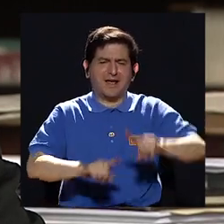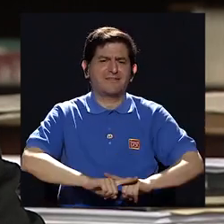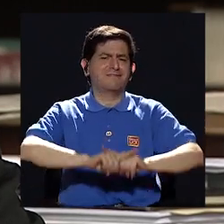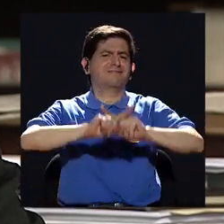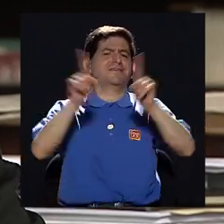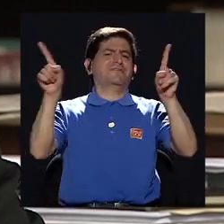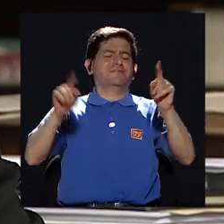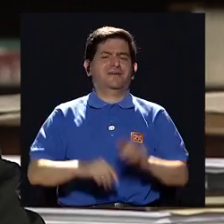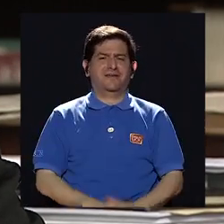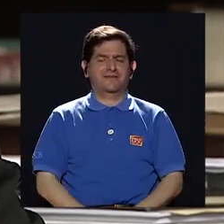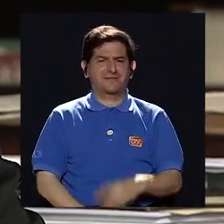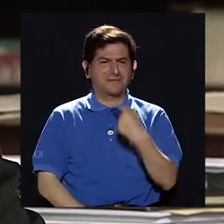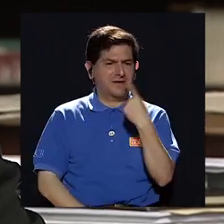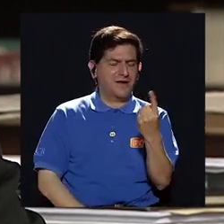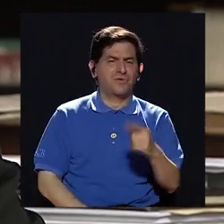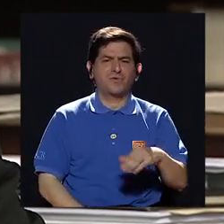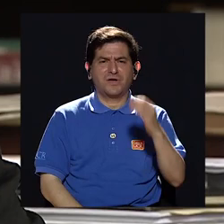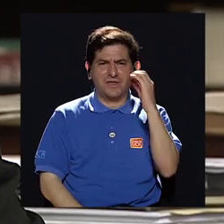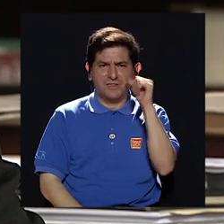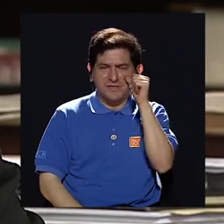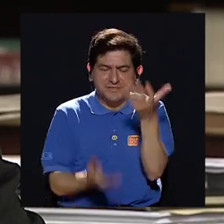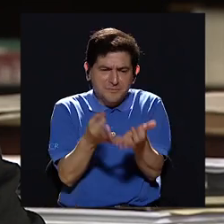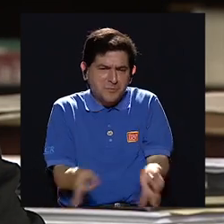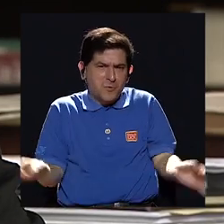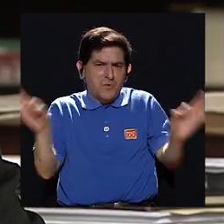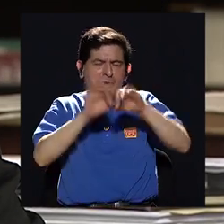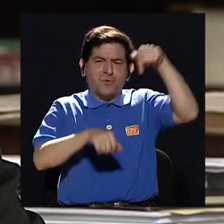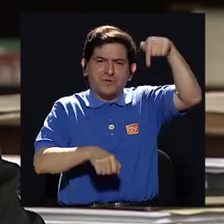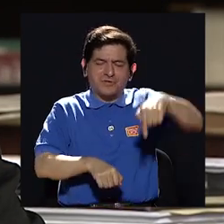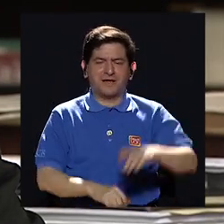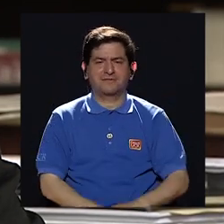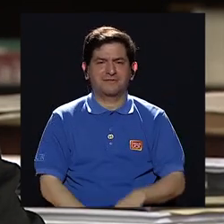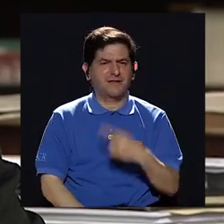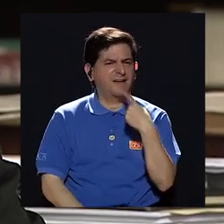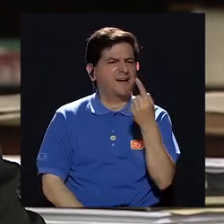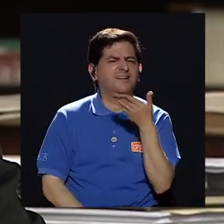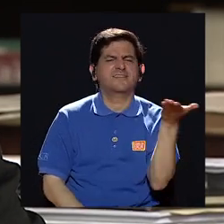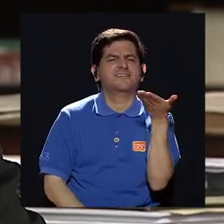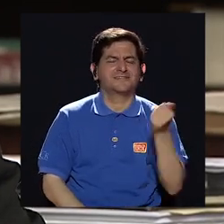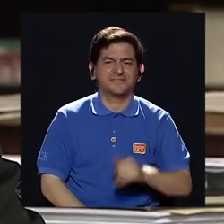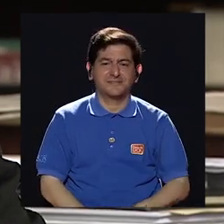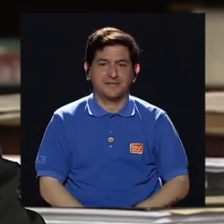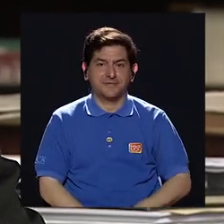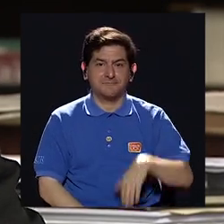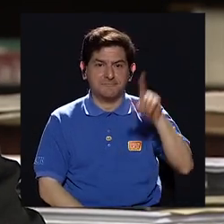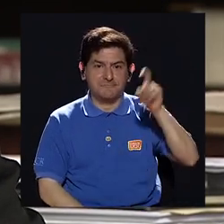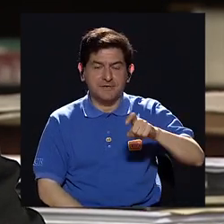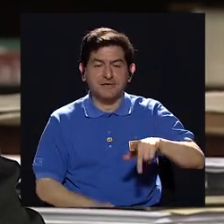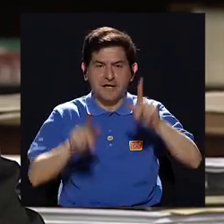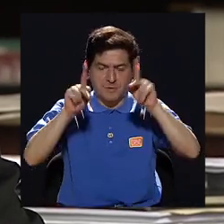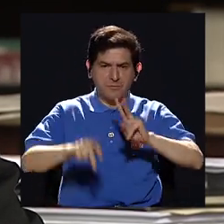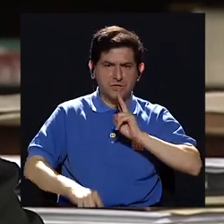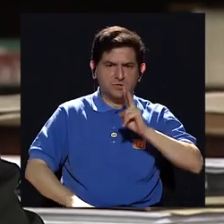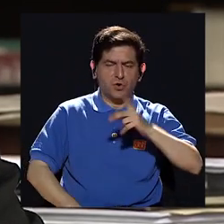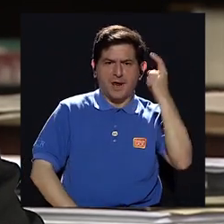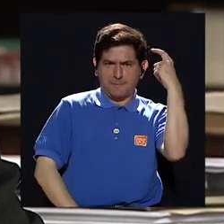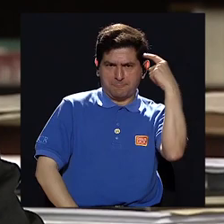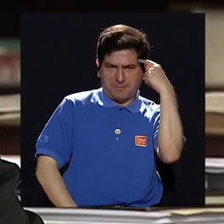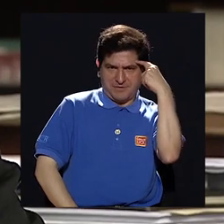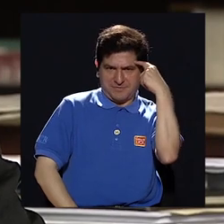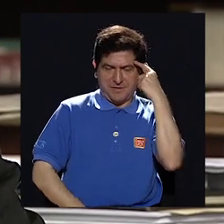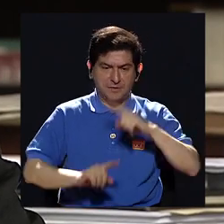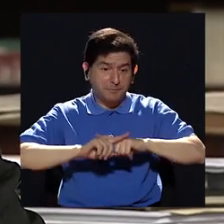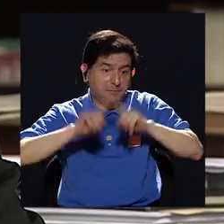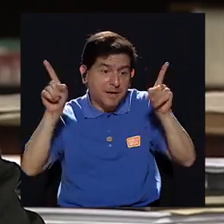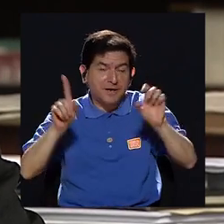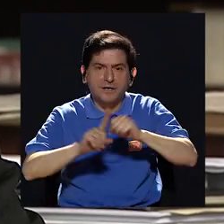muy diferente y algo que dice don Oscar creo que es muy importante el día de hoy él dice que debería estar alguien verdaderamente pensándolo